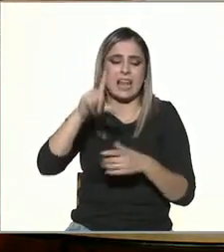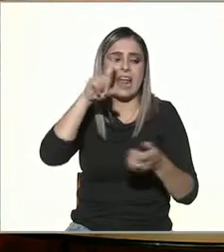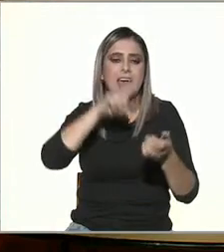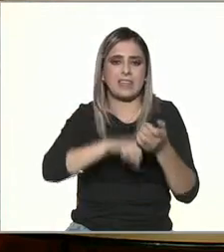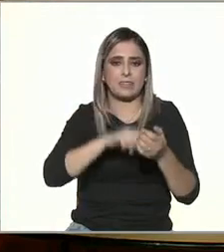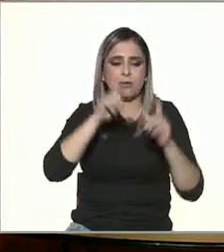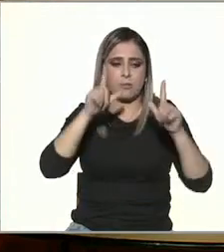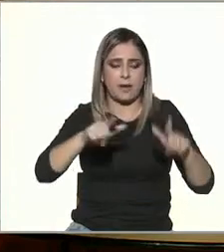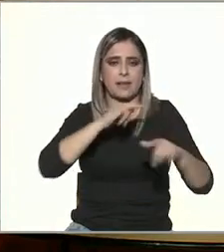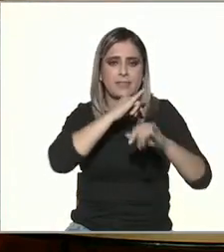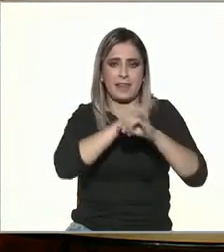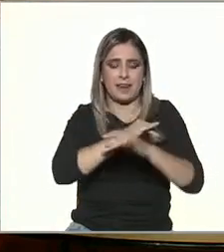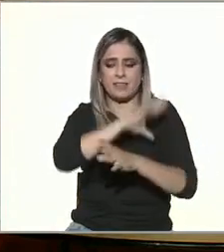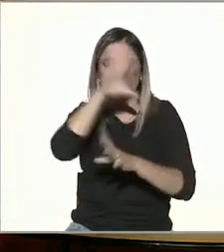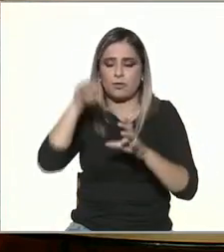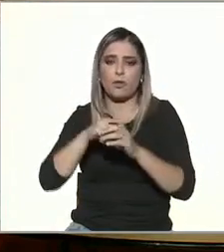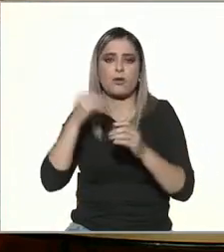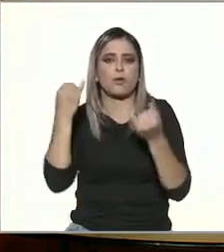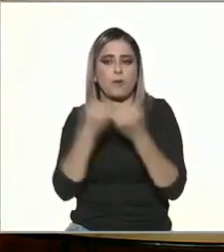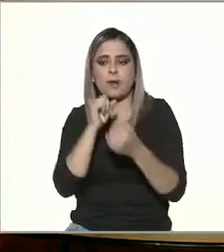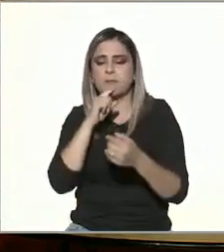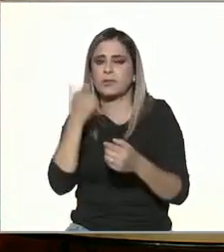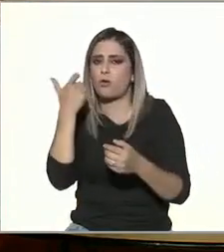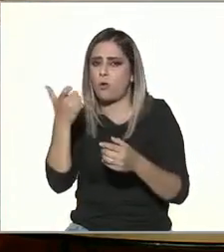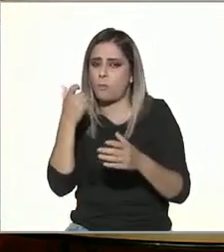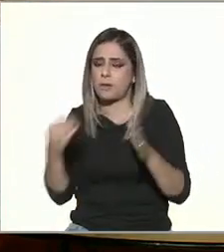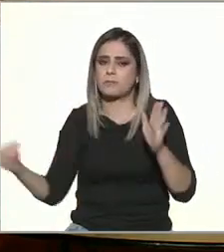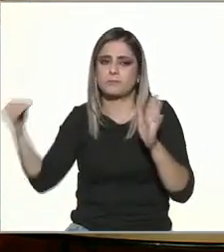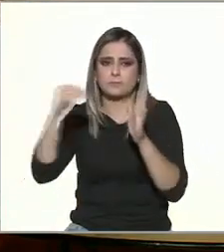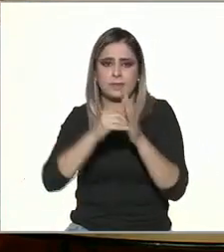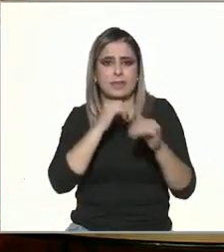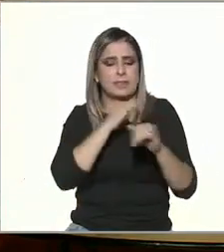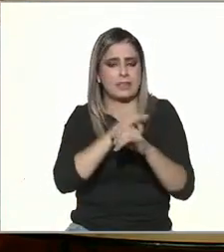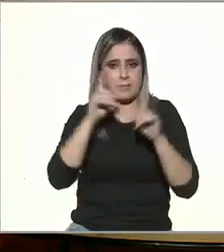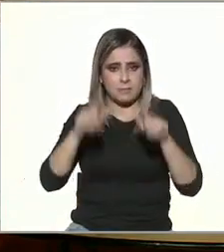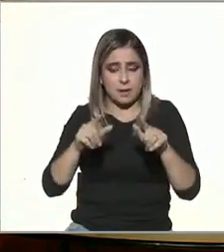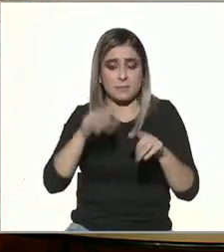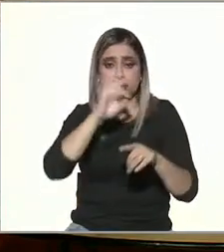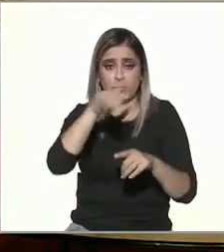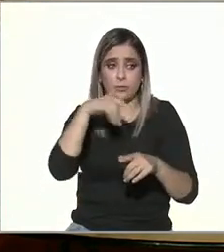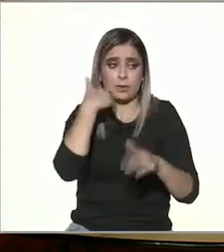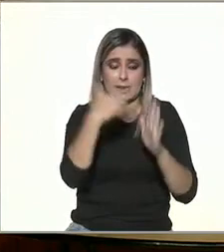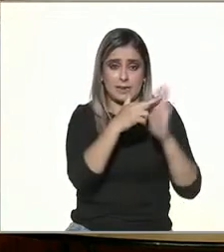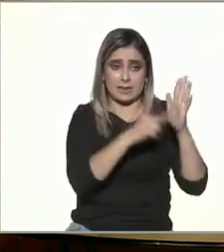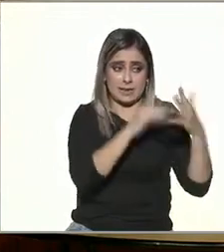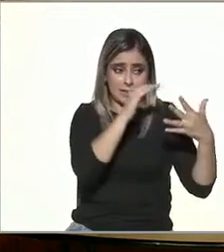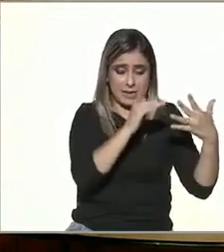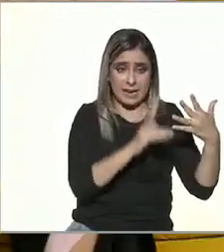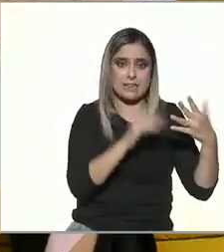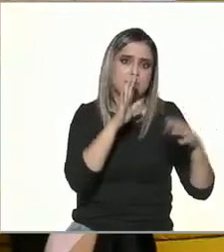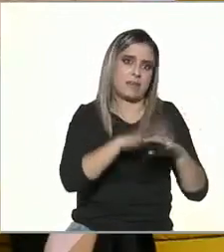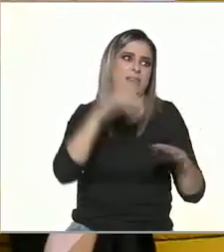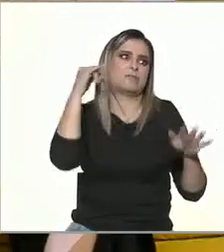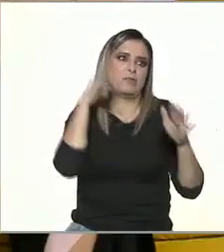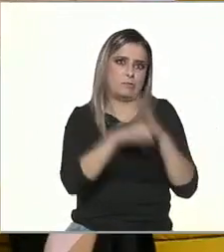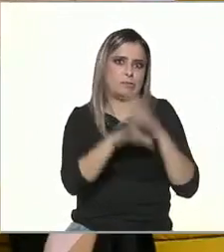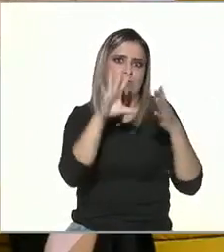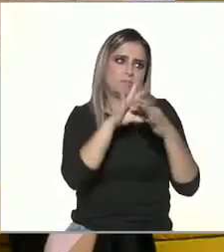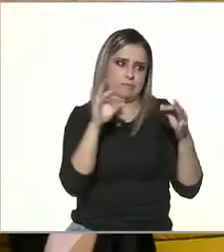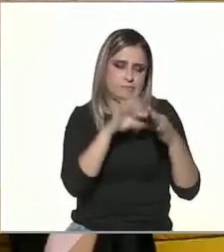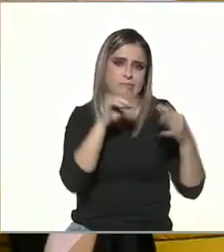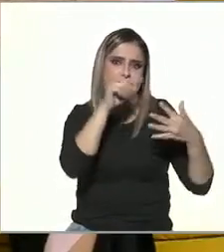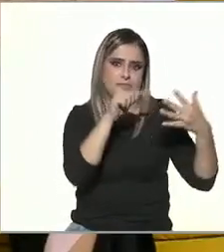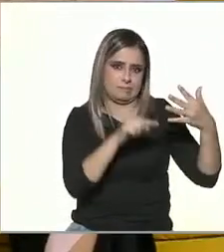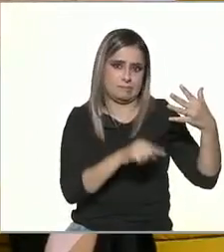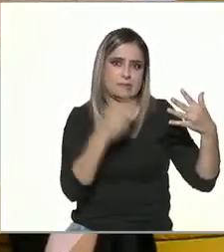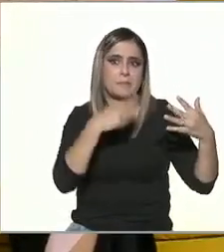todo es digital todo pasa por digital si empezamos a hablar de regulación vamos a entrar en temas filosóficos como que vamos a decir oye y